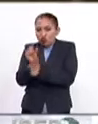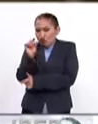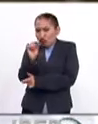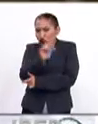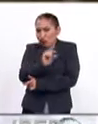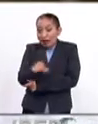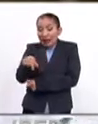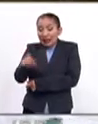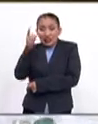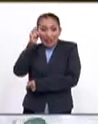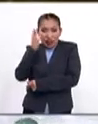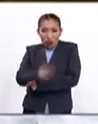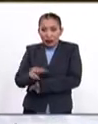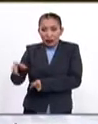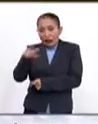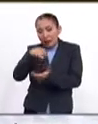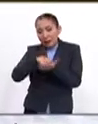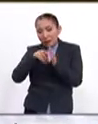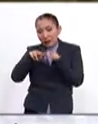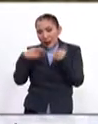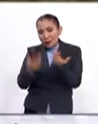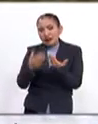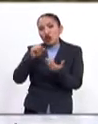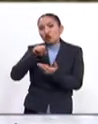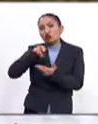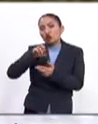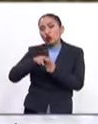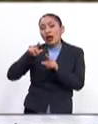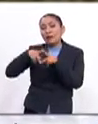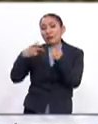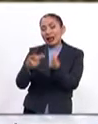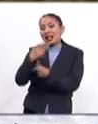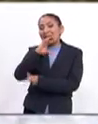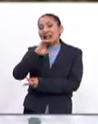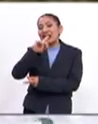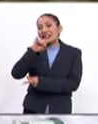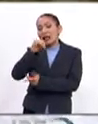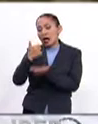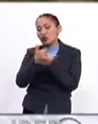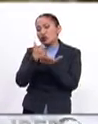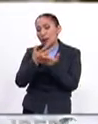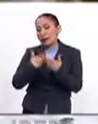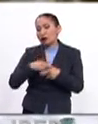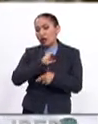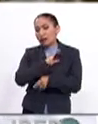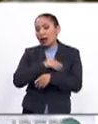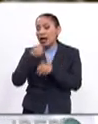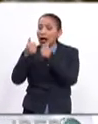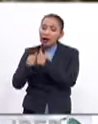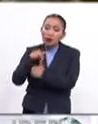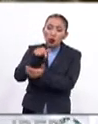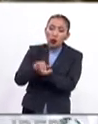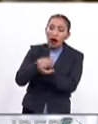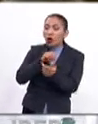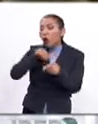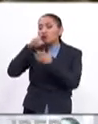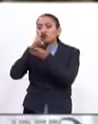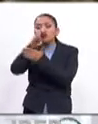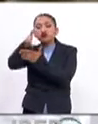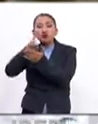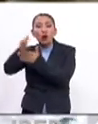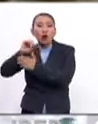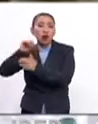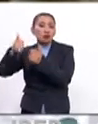Aquí los directores de medios impresos como la revista Sur y el diario Crítica ayudaron a los españoles a instalarse, trasladarse y